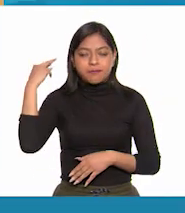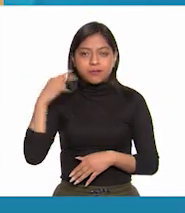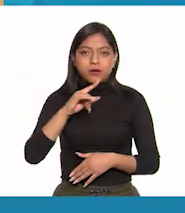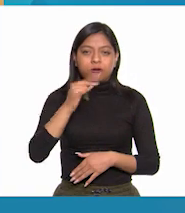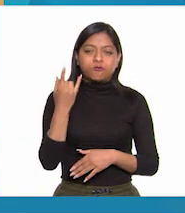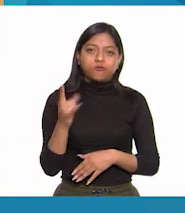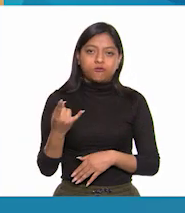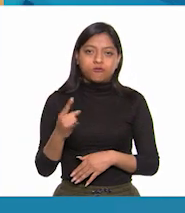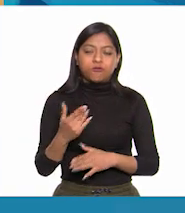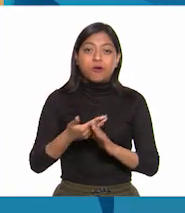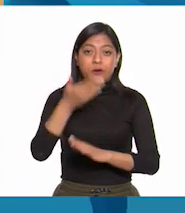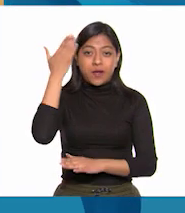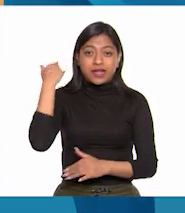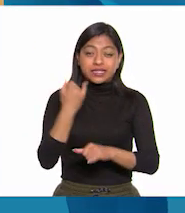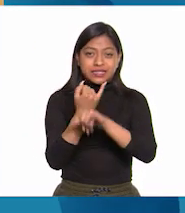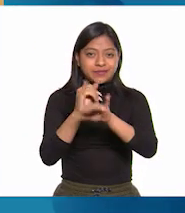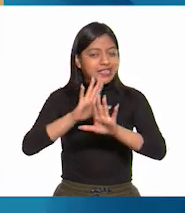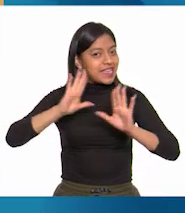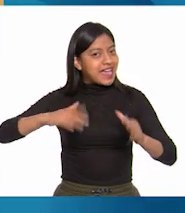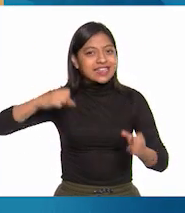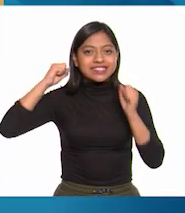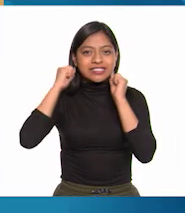independencia era irreversible.